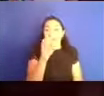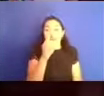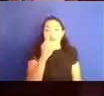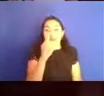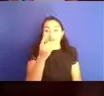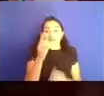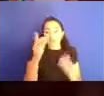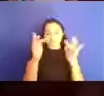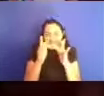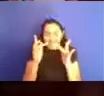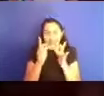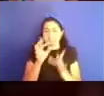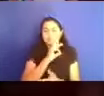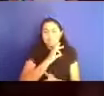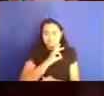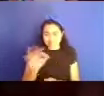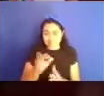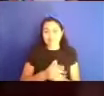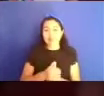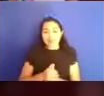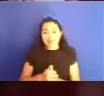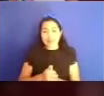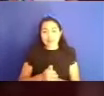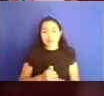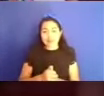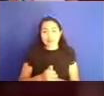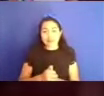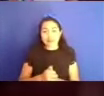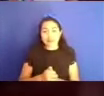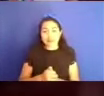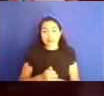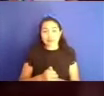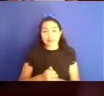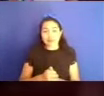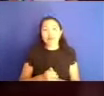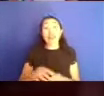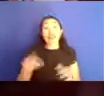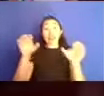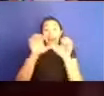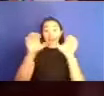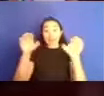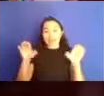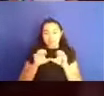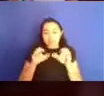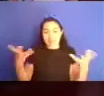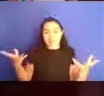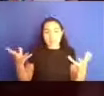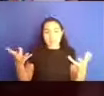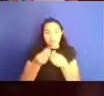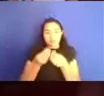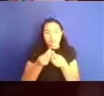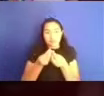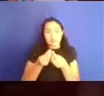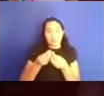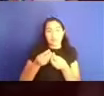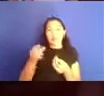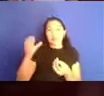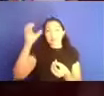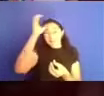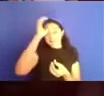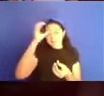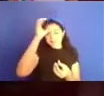en donde estarán el equipo interdisciplinario que nos ha impartido las, las sesiones